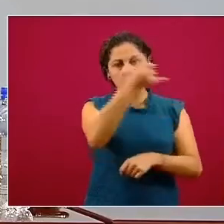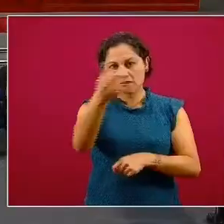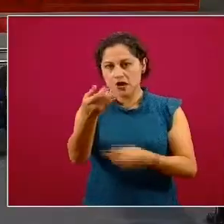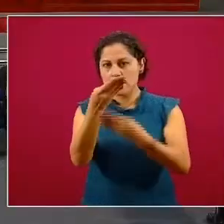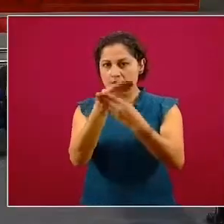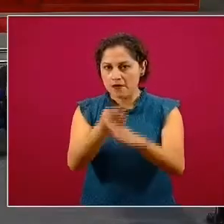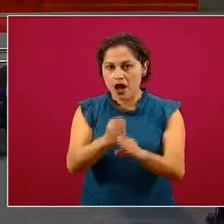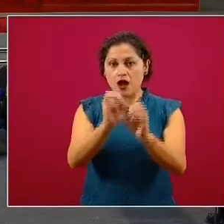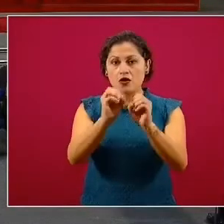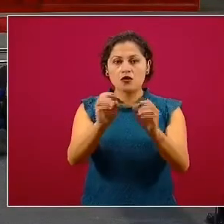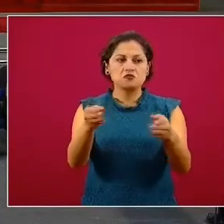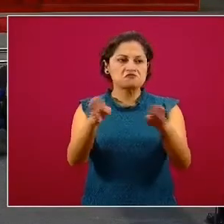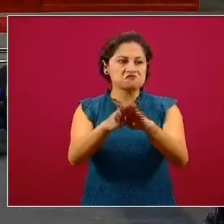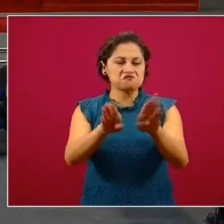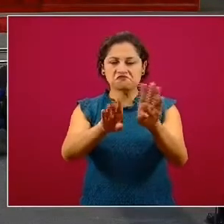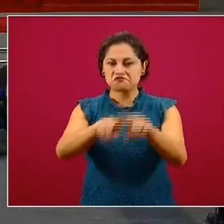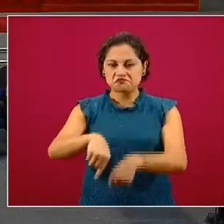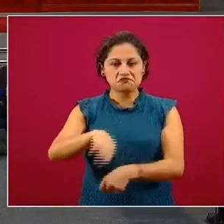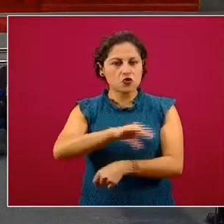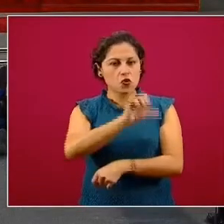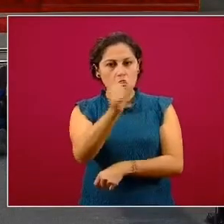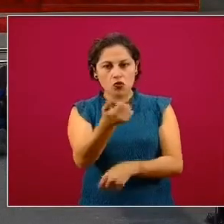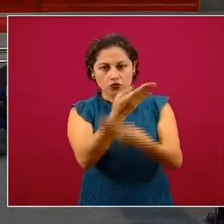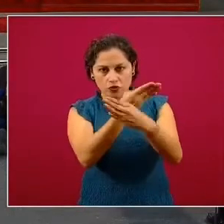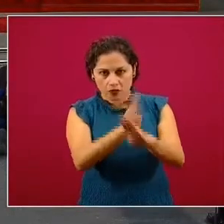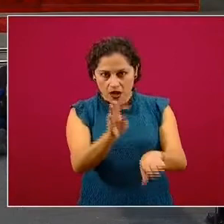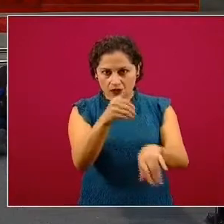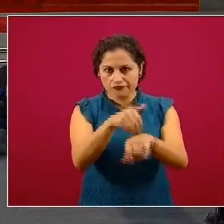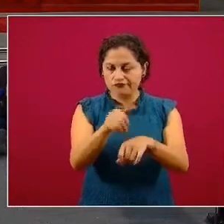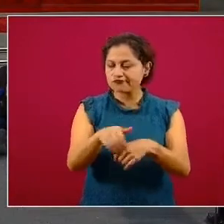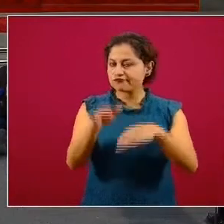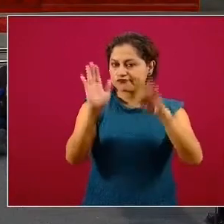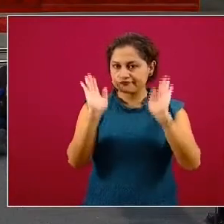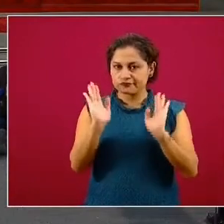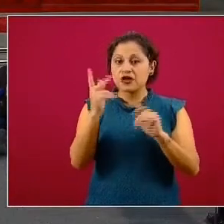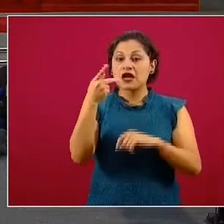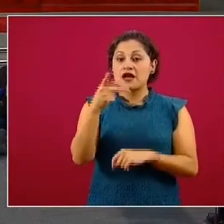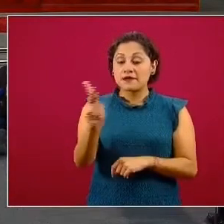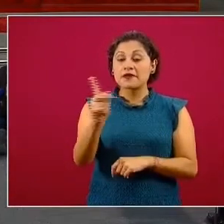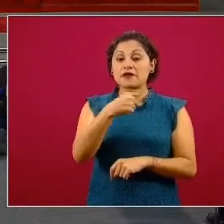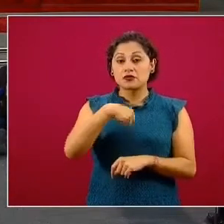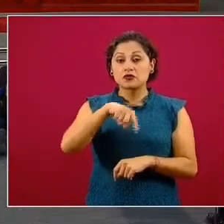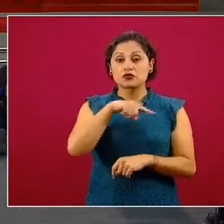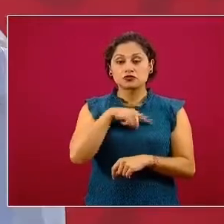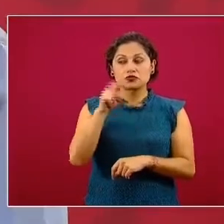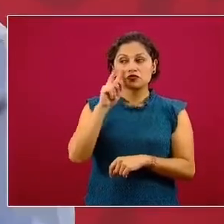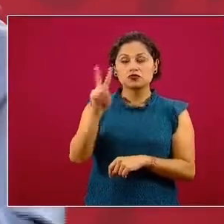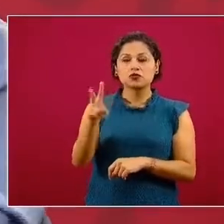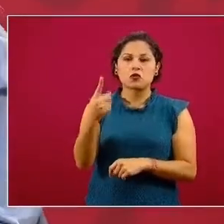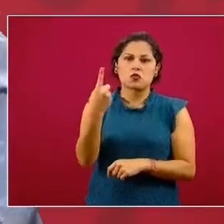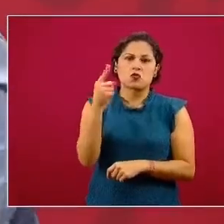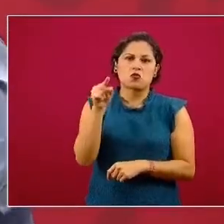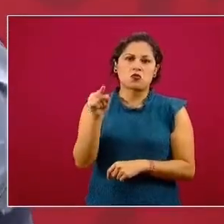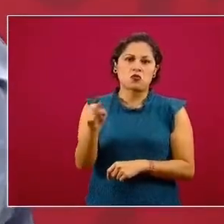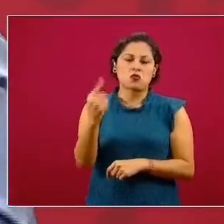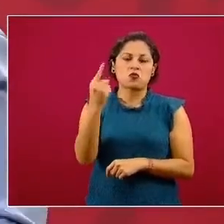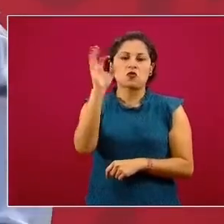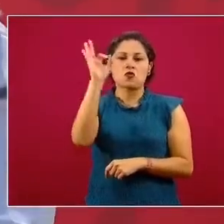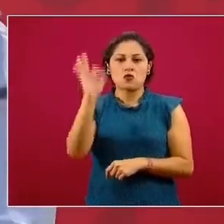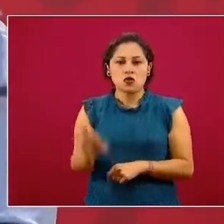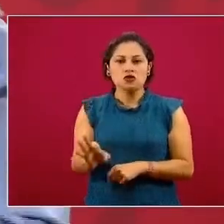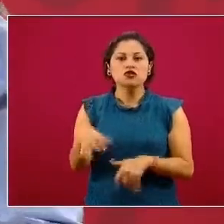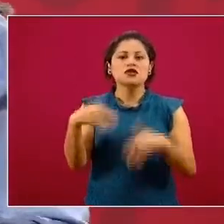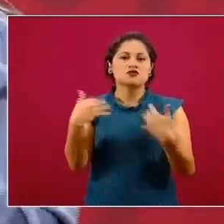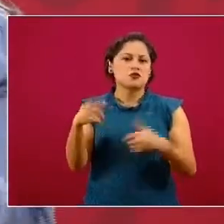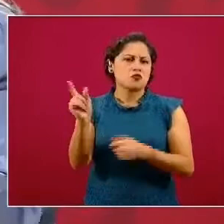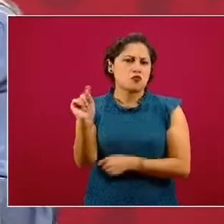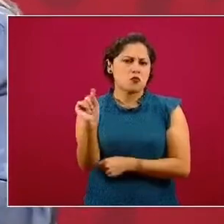Pero lo que nos da mucho gusto es que haya sido un porcentaje realmente bajo, el 1%, nos es muy fácil